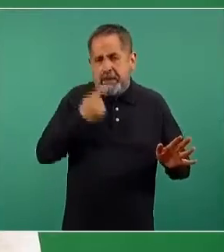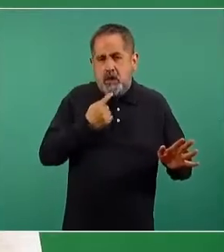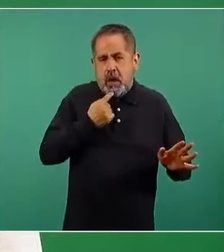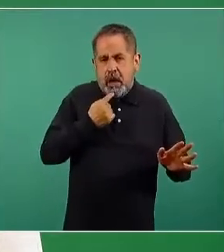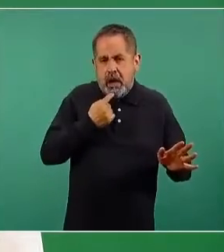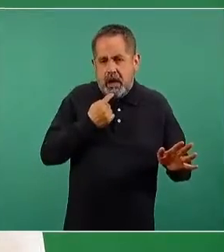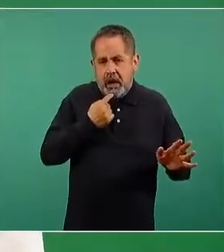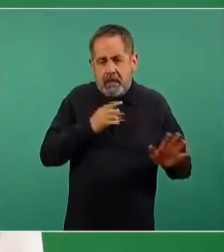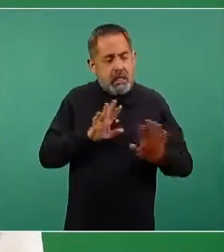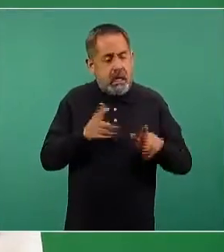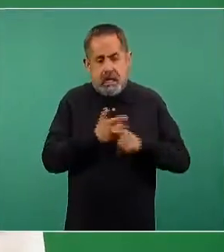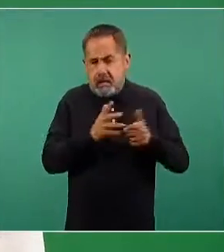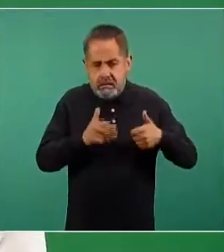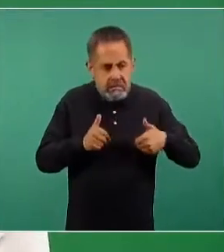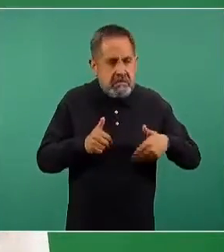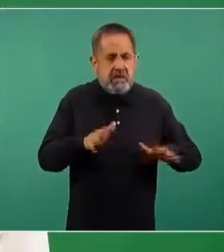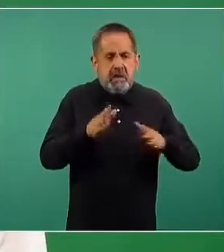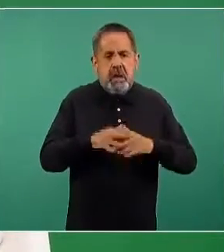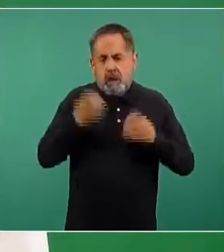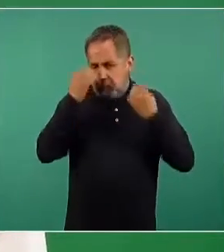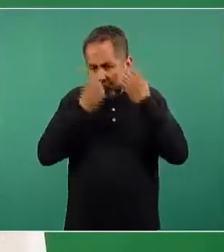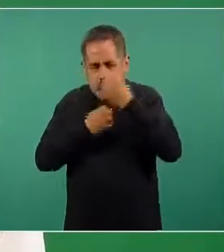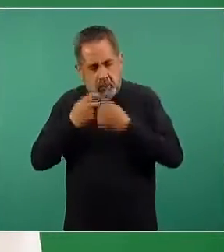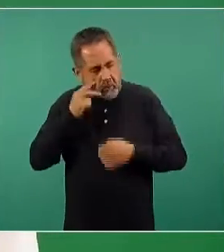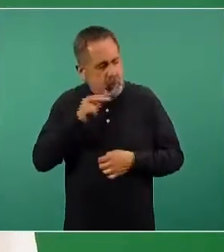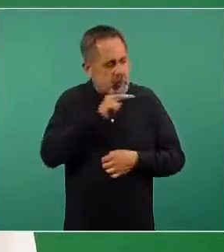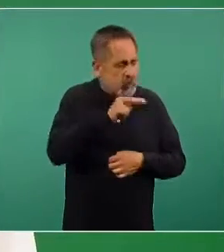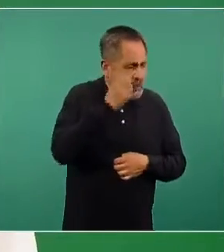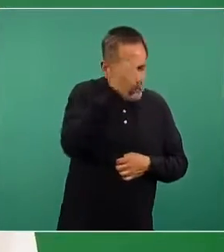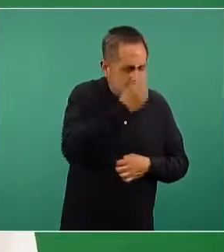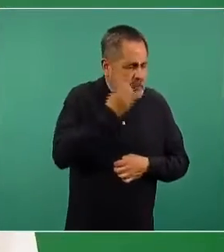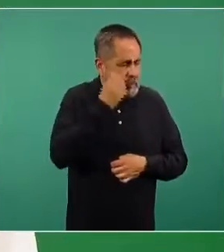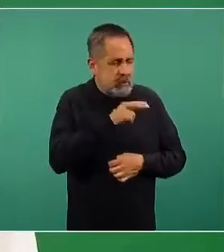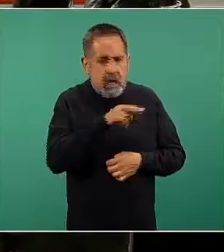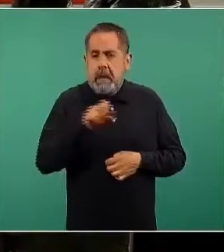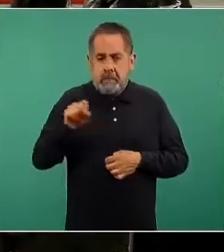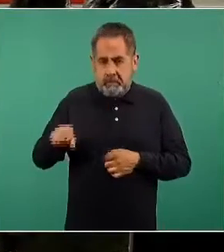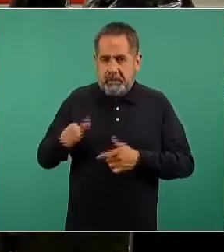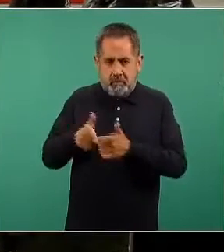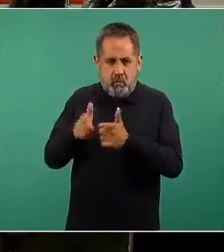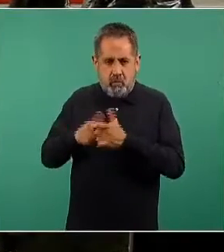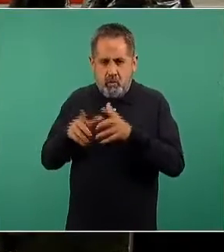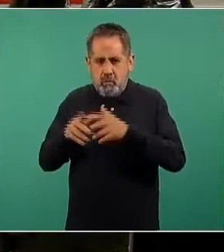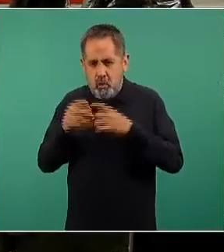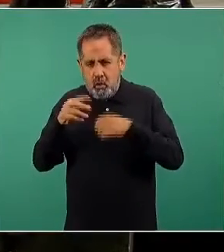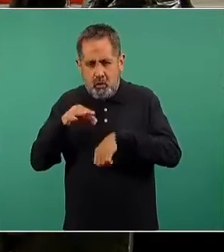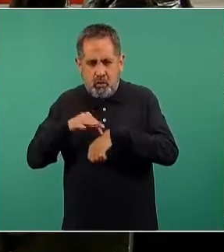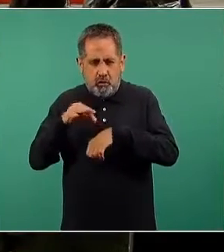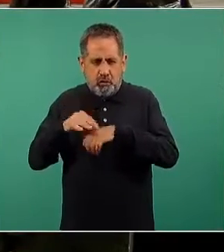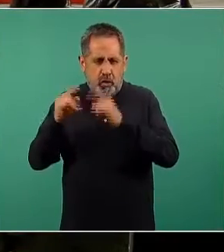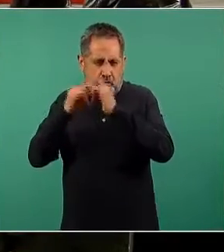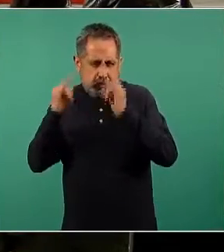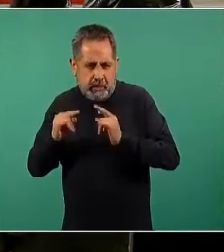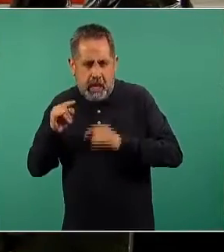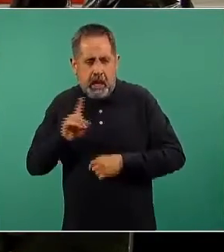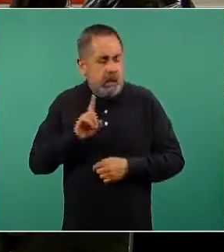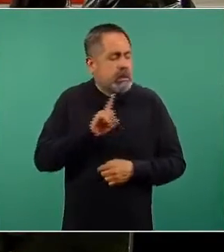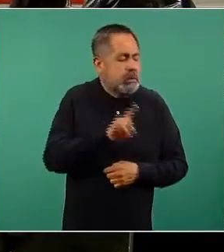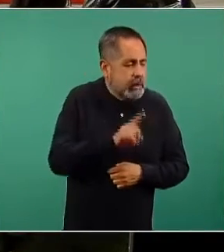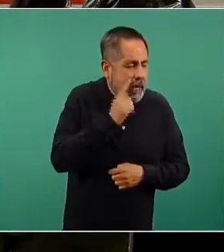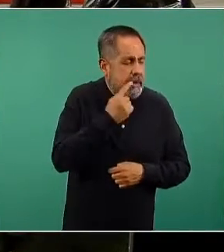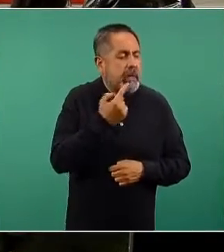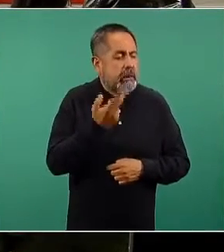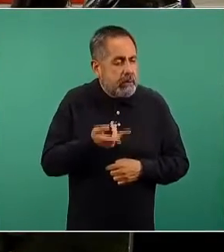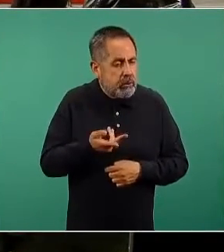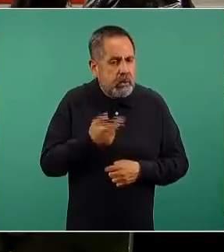minutos. Observación médica, el equipo médico que forma parte del operativo de los puestos de vacunación está en